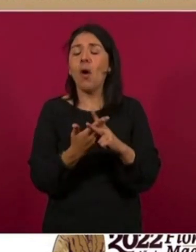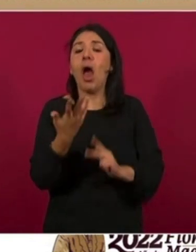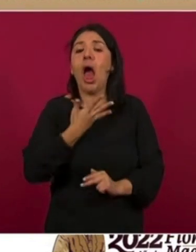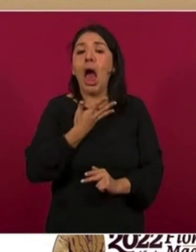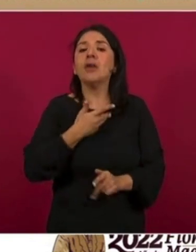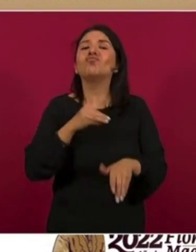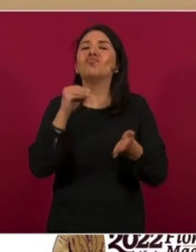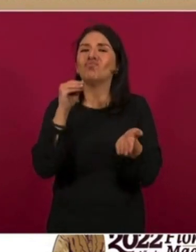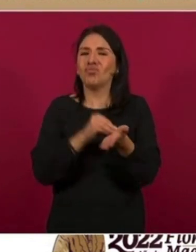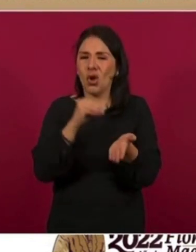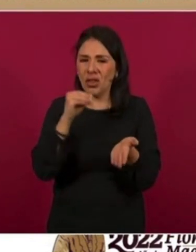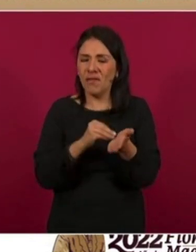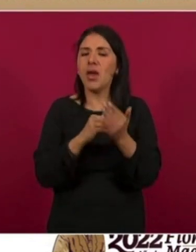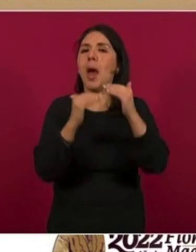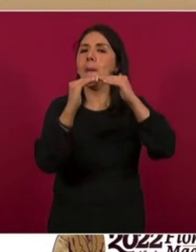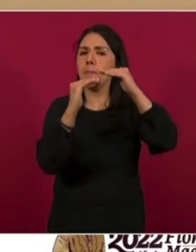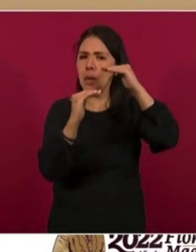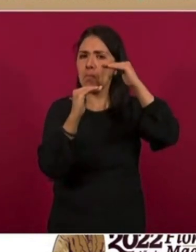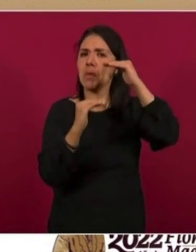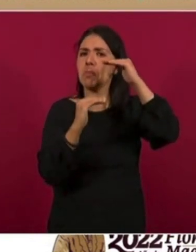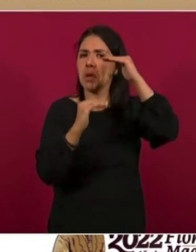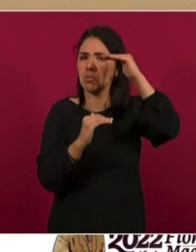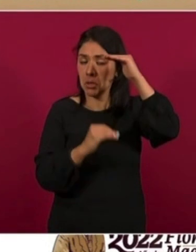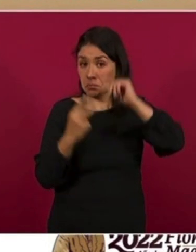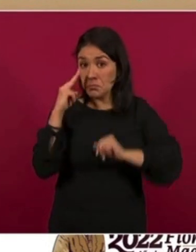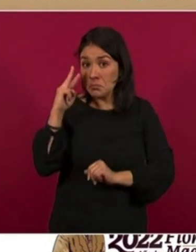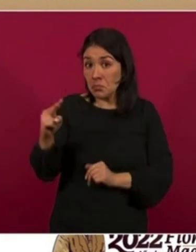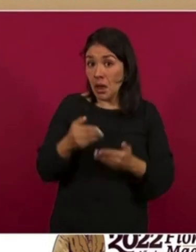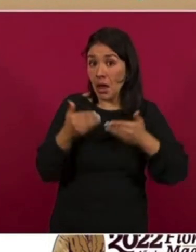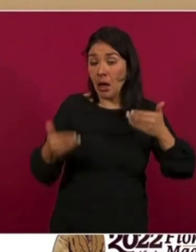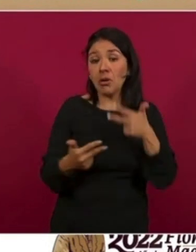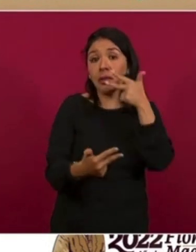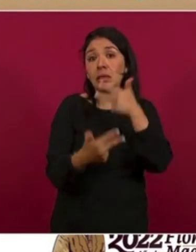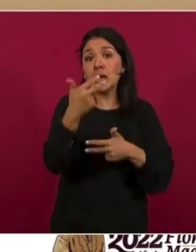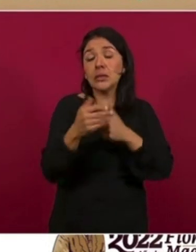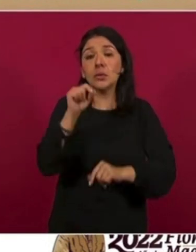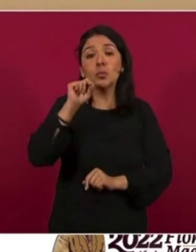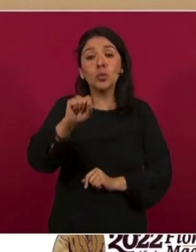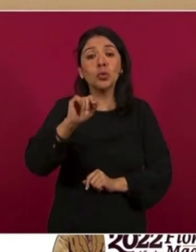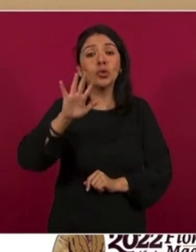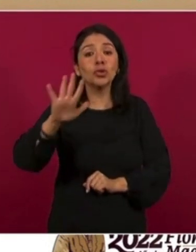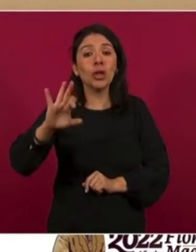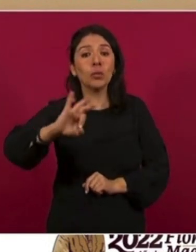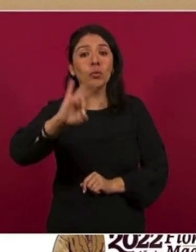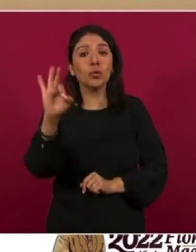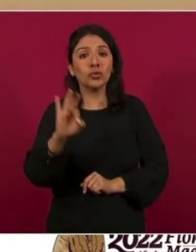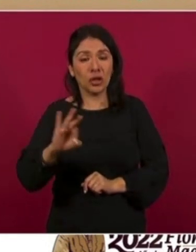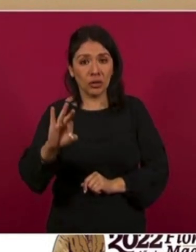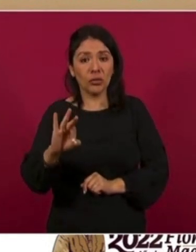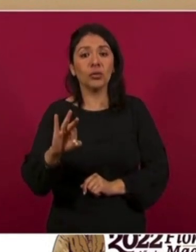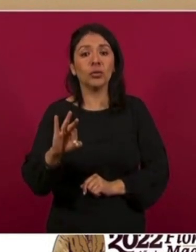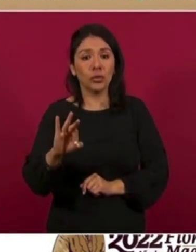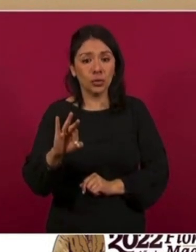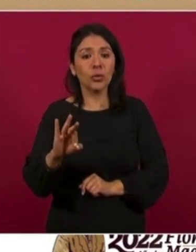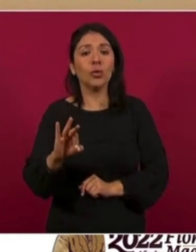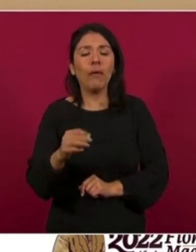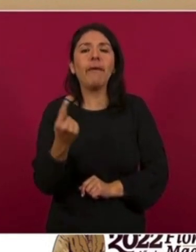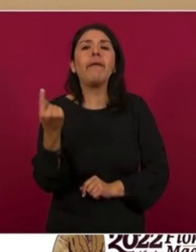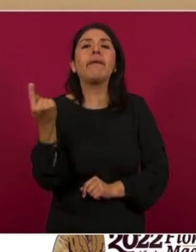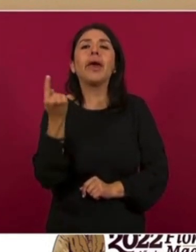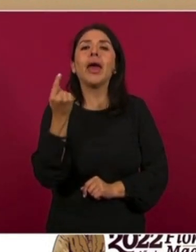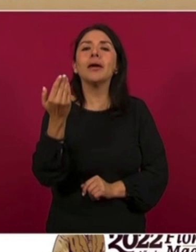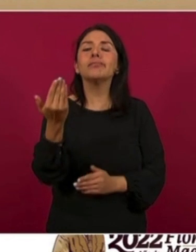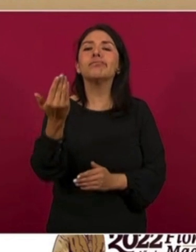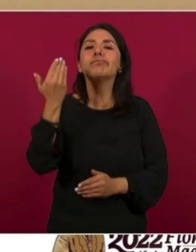se mantiene la tendencia a la baja con una disminución de 13.5 por ciento en comparación